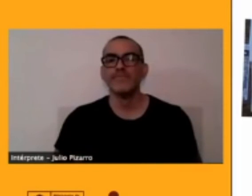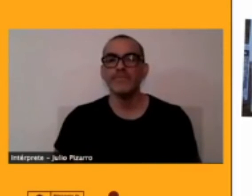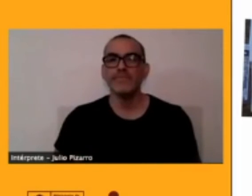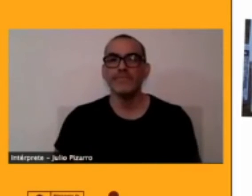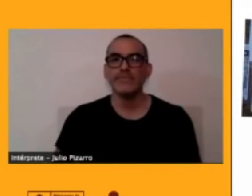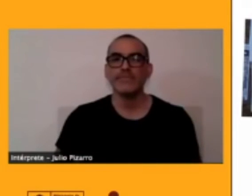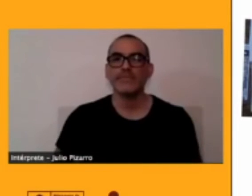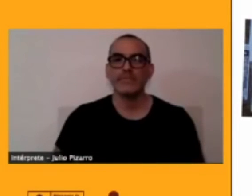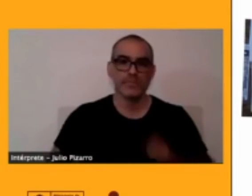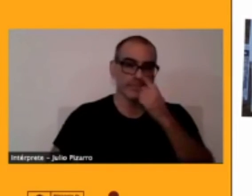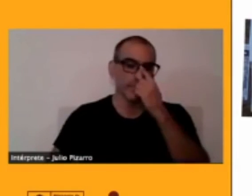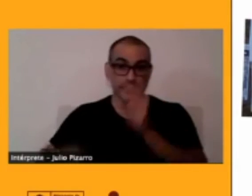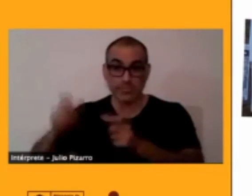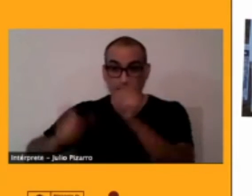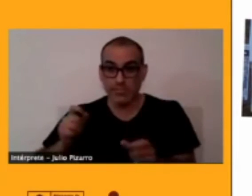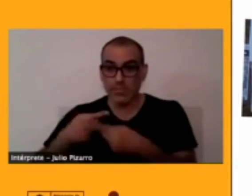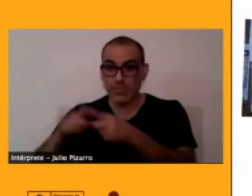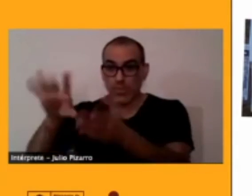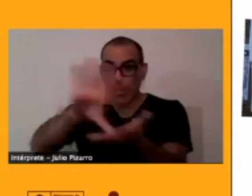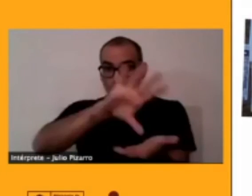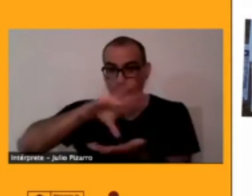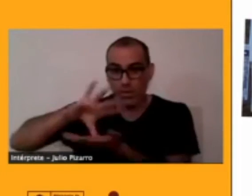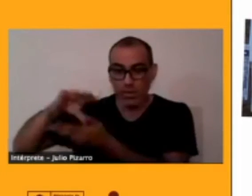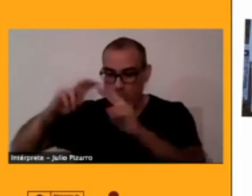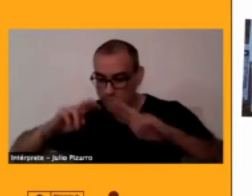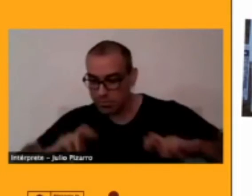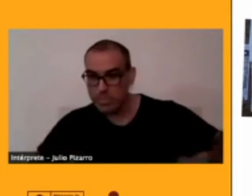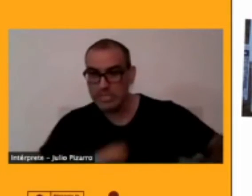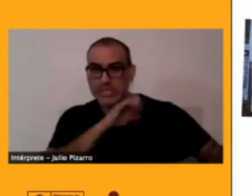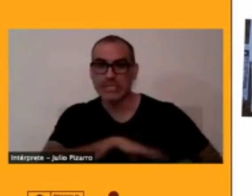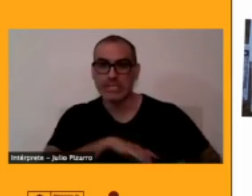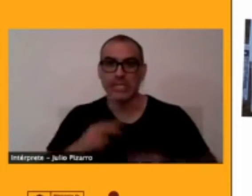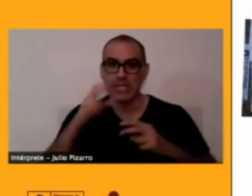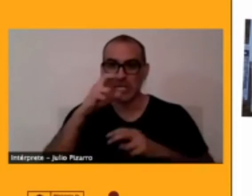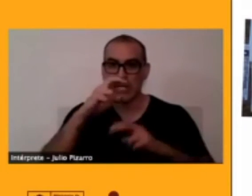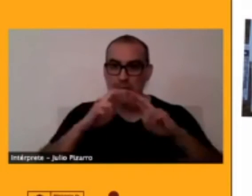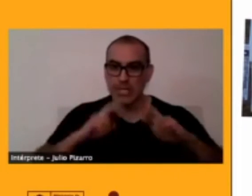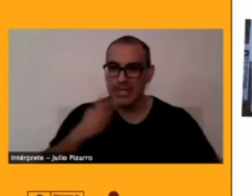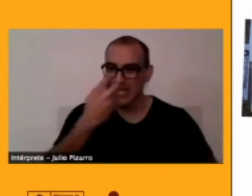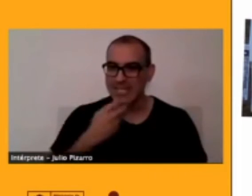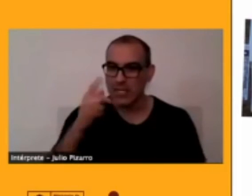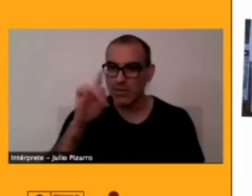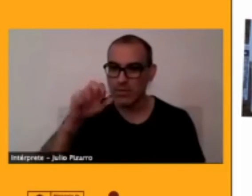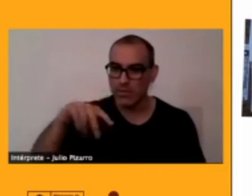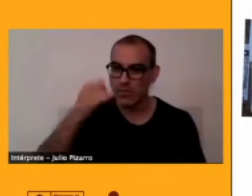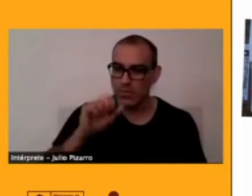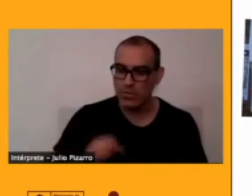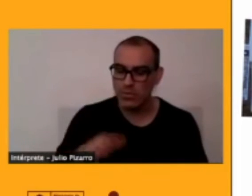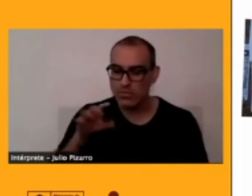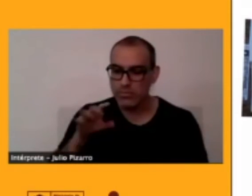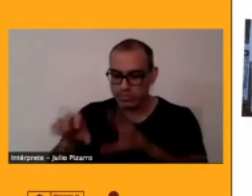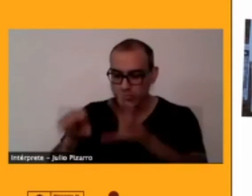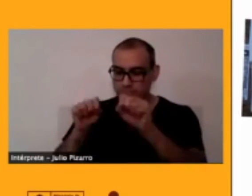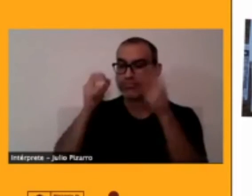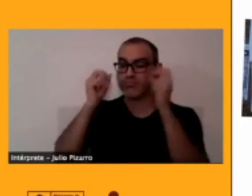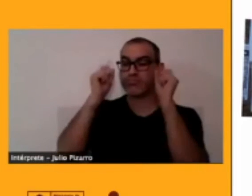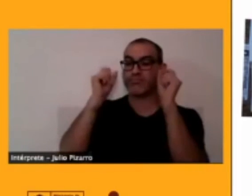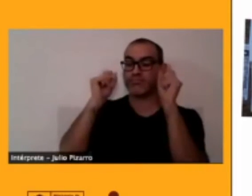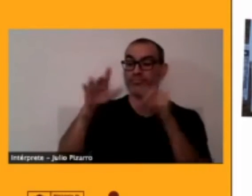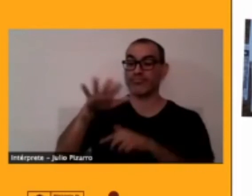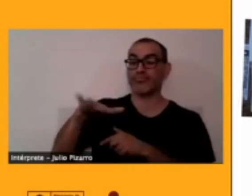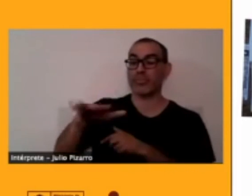extranjeros que exploraban Chile y que daban cuenta de lo que ocurría en Chile y que así rescataron las palabras punza